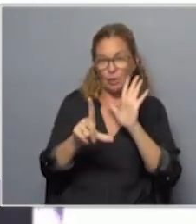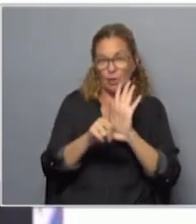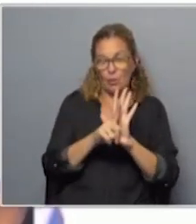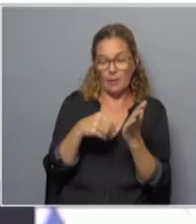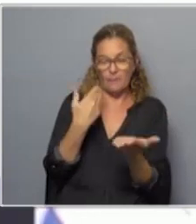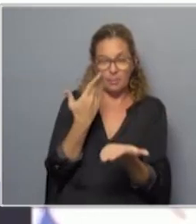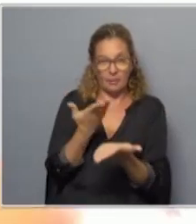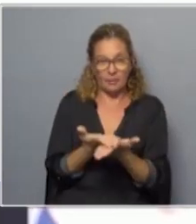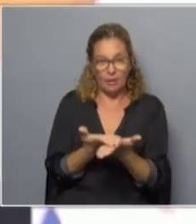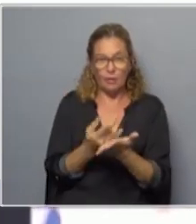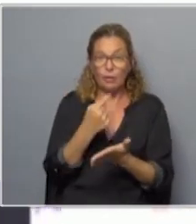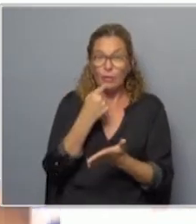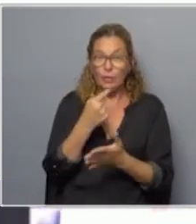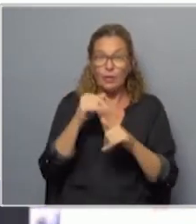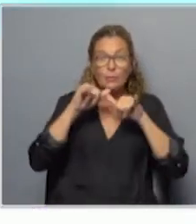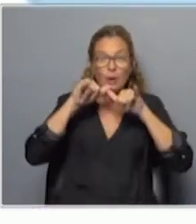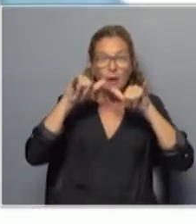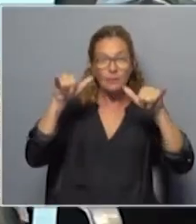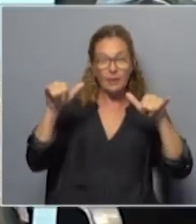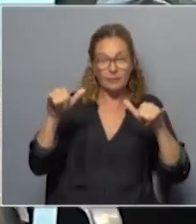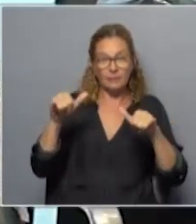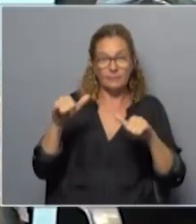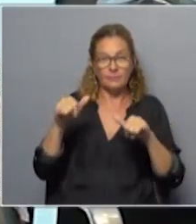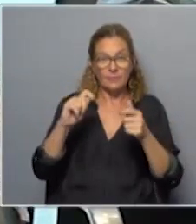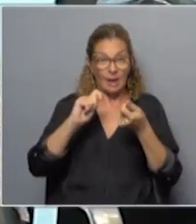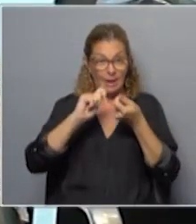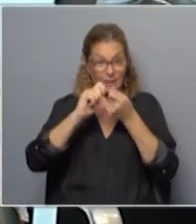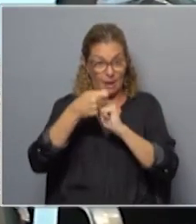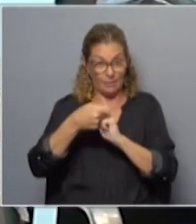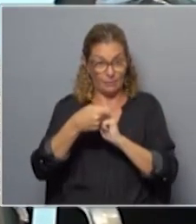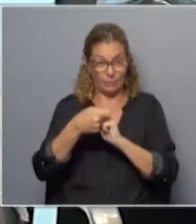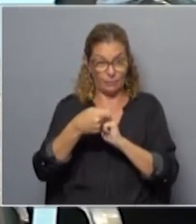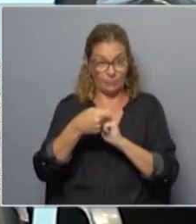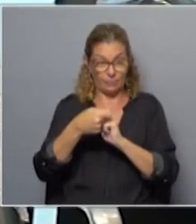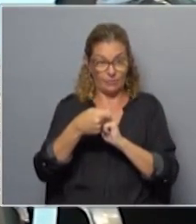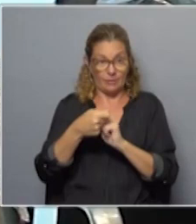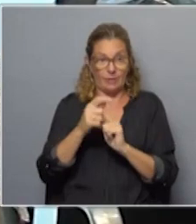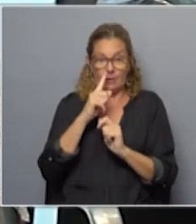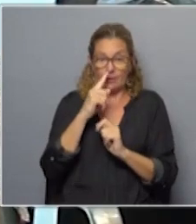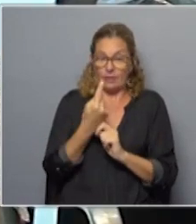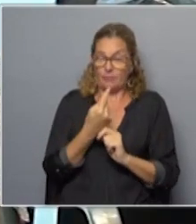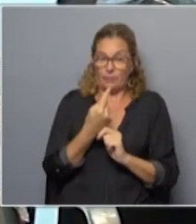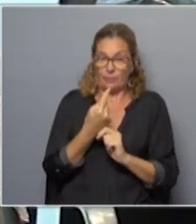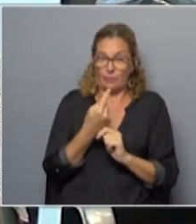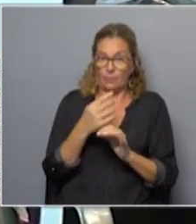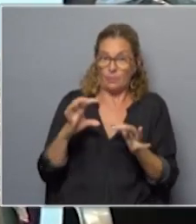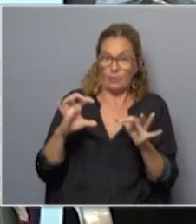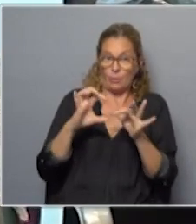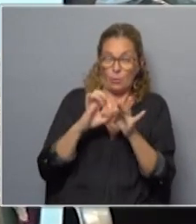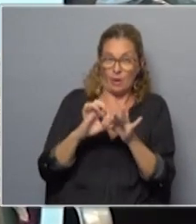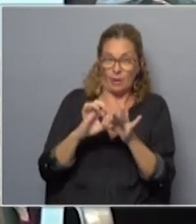presentado. Lo dijimos en campaña. Hay cambios, de repente, vinculados a